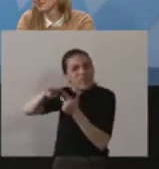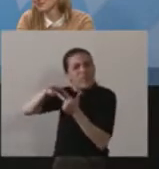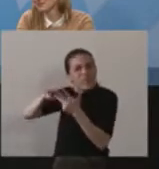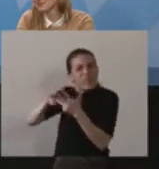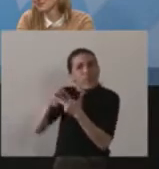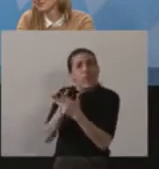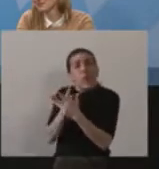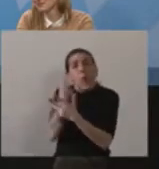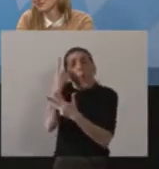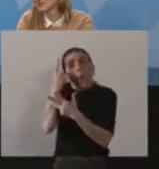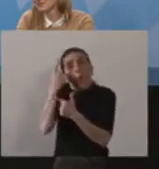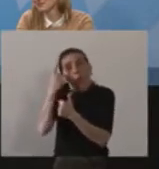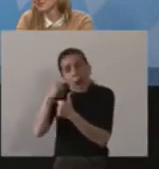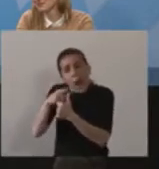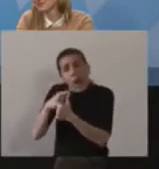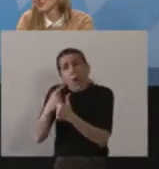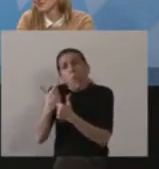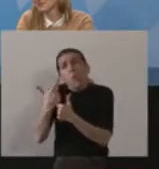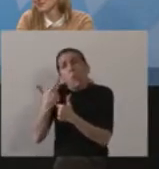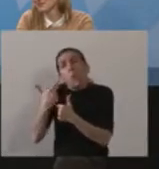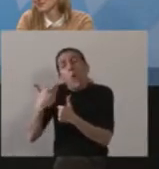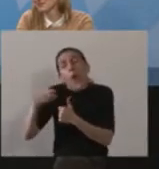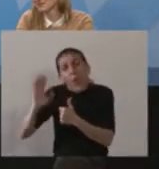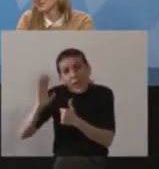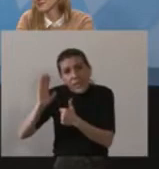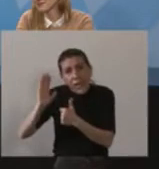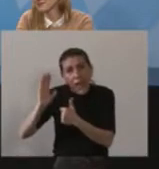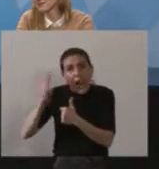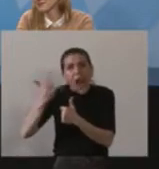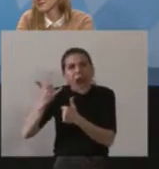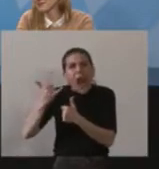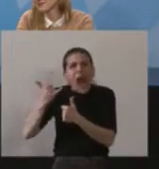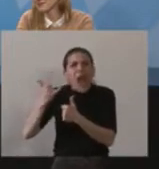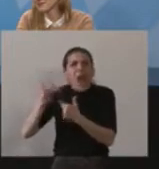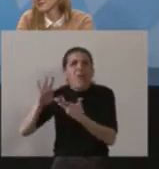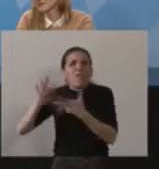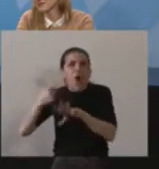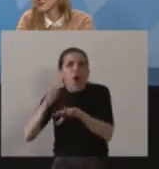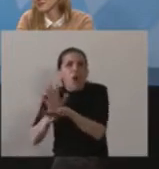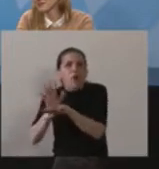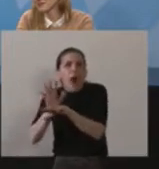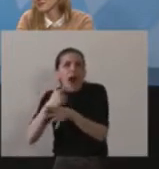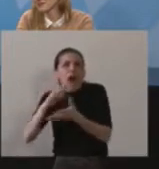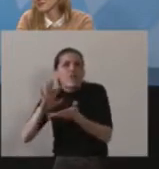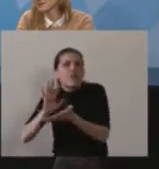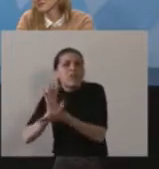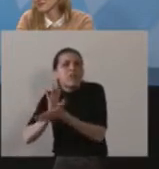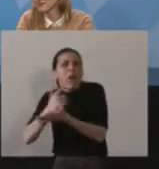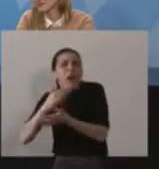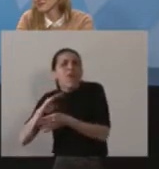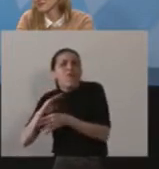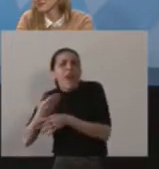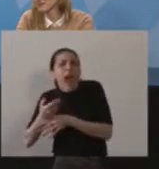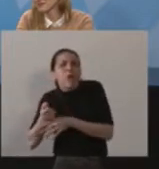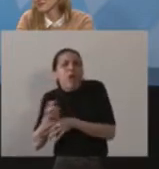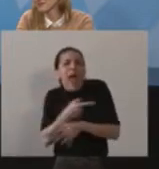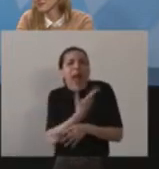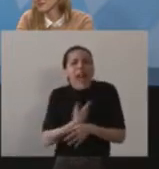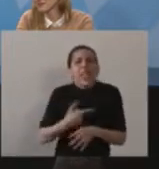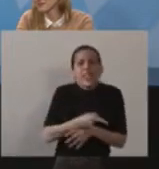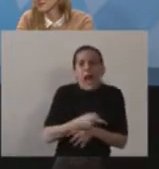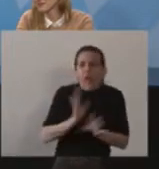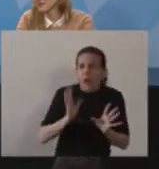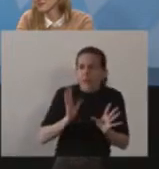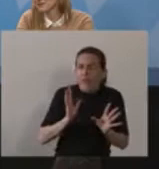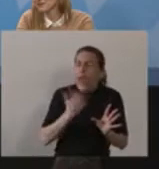posibilidad de que haya una situación de defraudación al Estado. El gobierno analiza